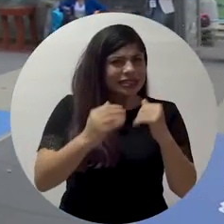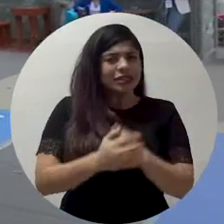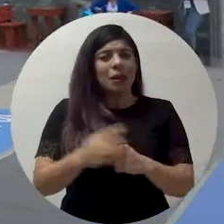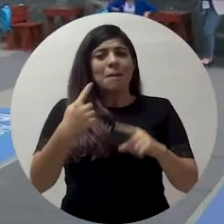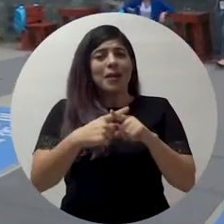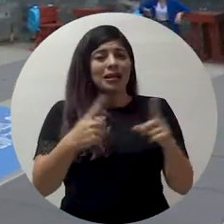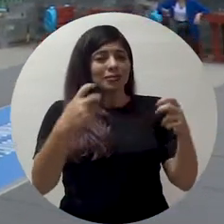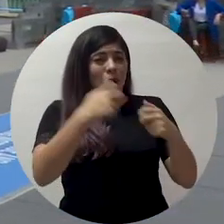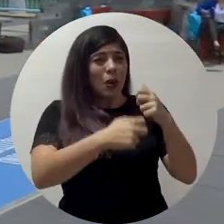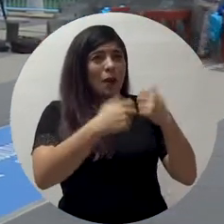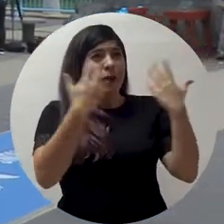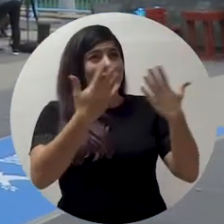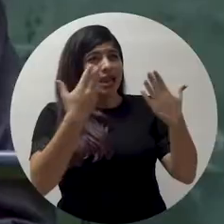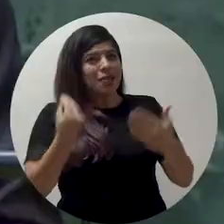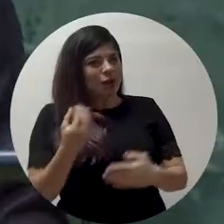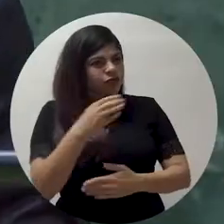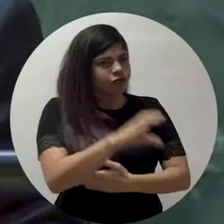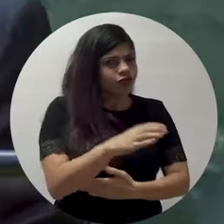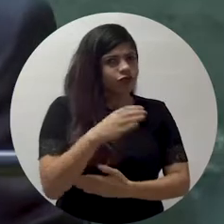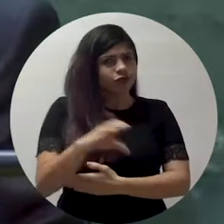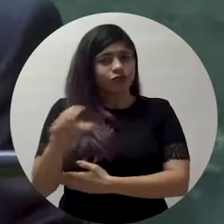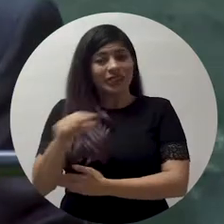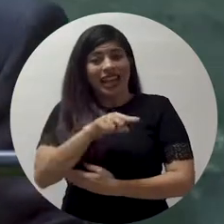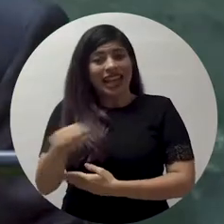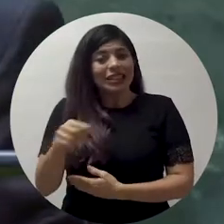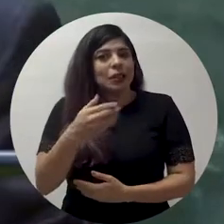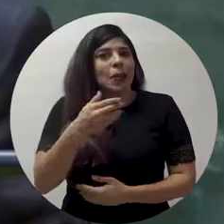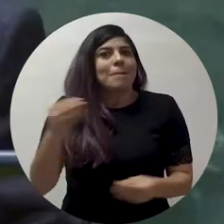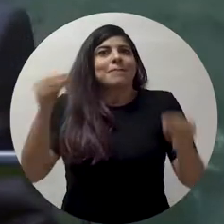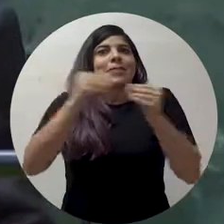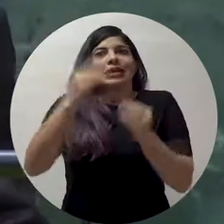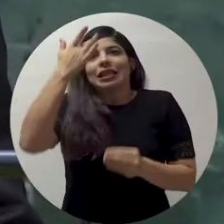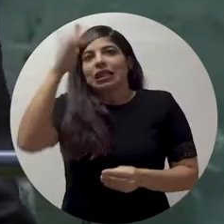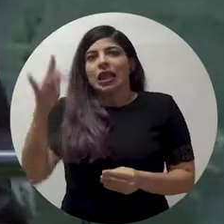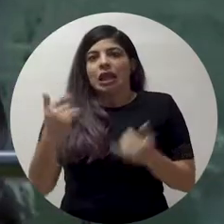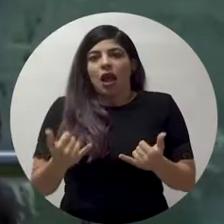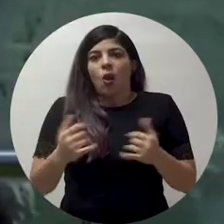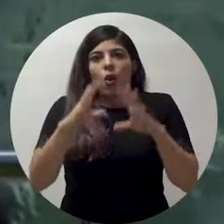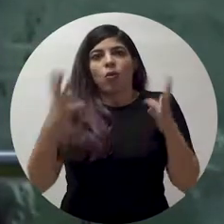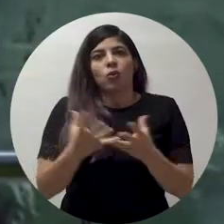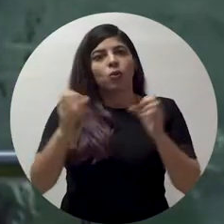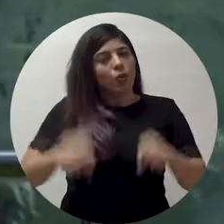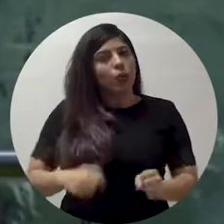y la crisis climática. Es lo más inteligente que el mundo podría ser hoy.